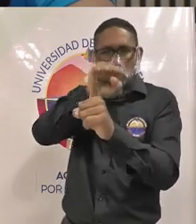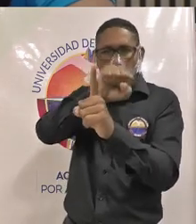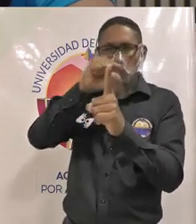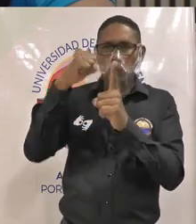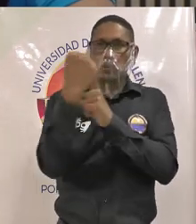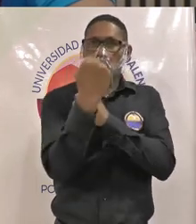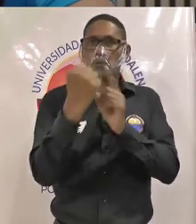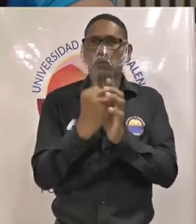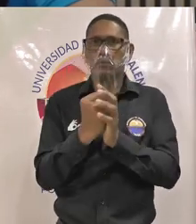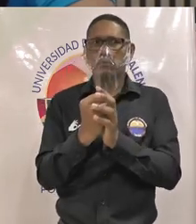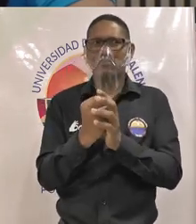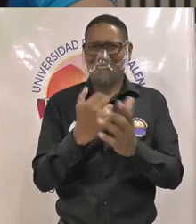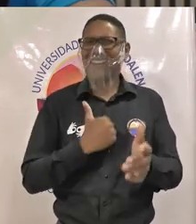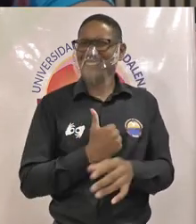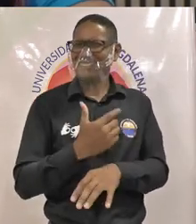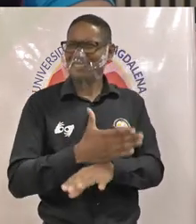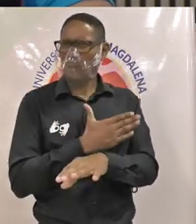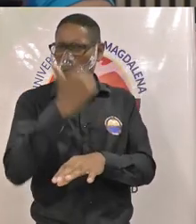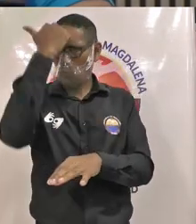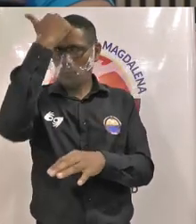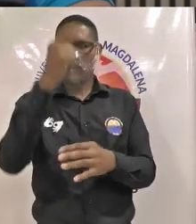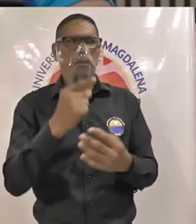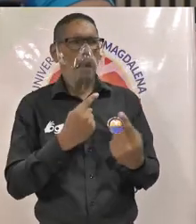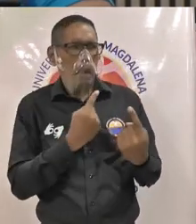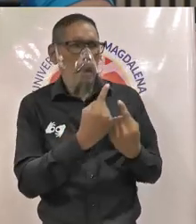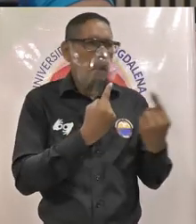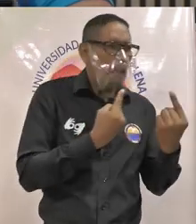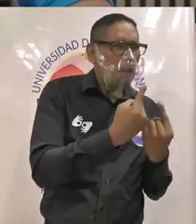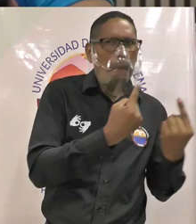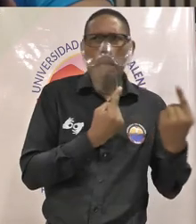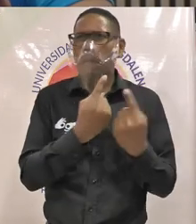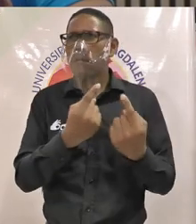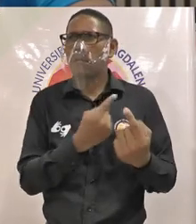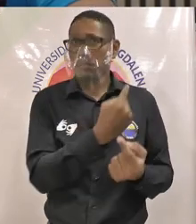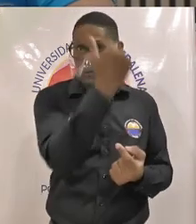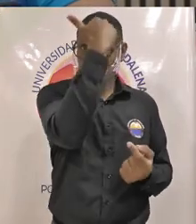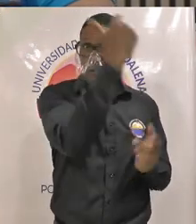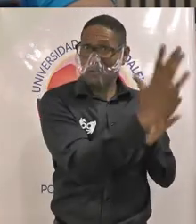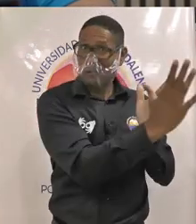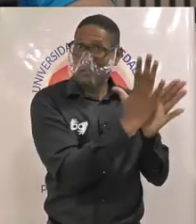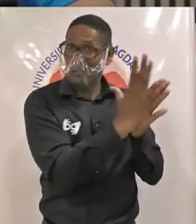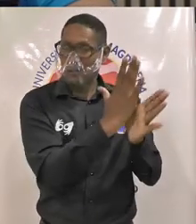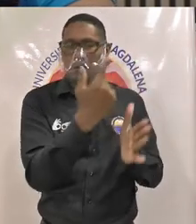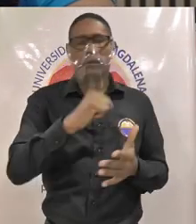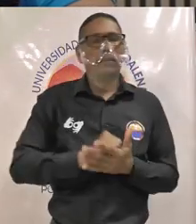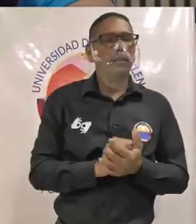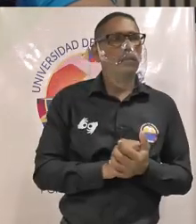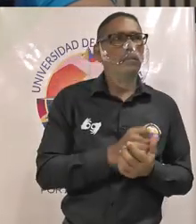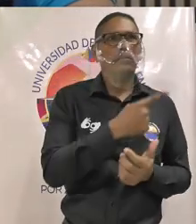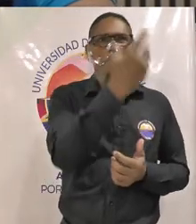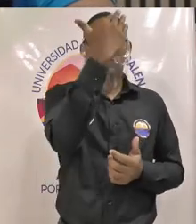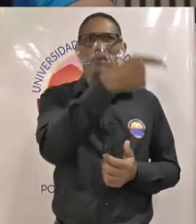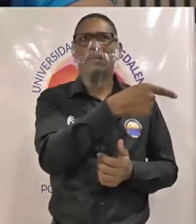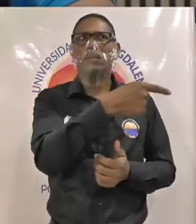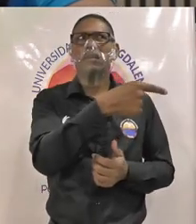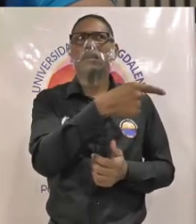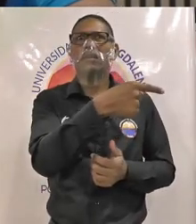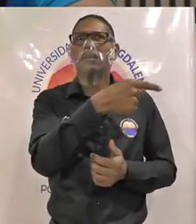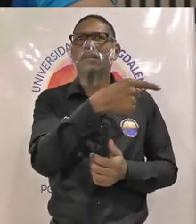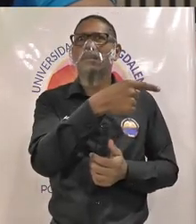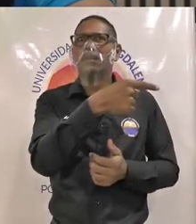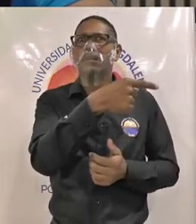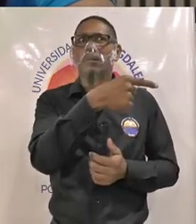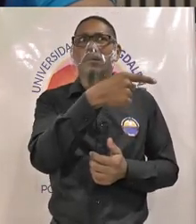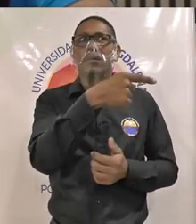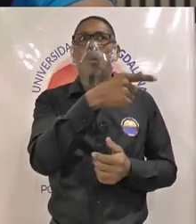discutíamos una vez con un docente de esta cátedra y él nos decía que pues como ellos se autodenominan que son los